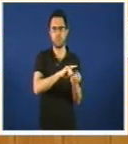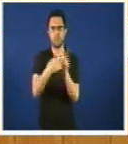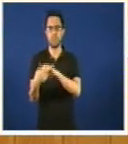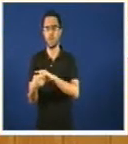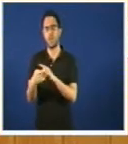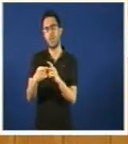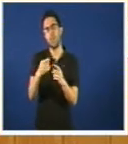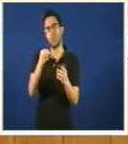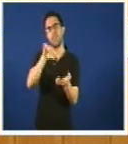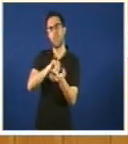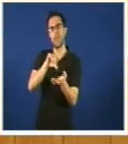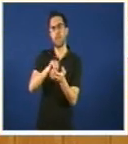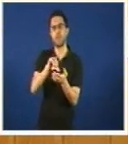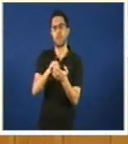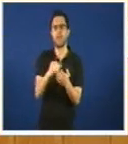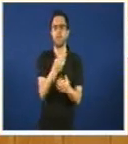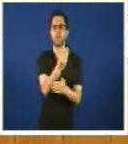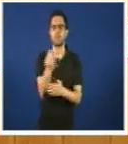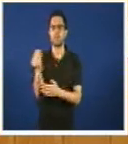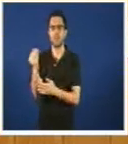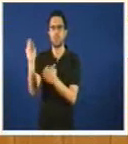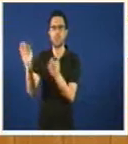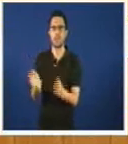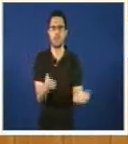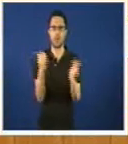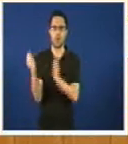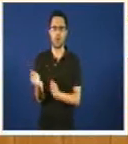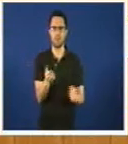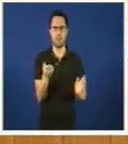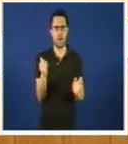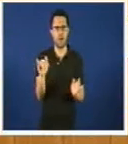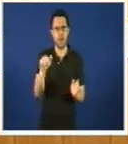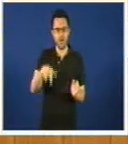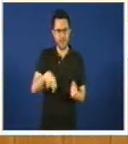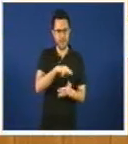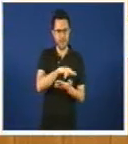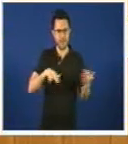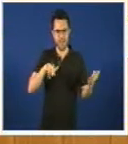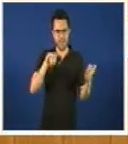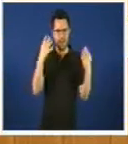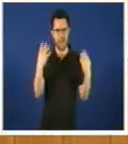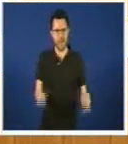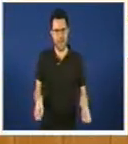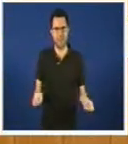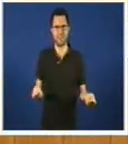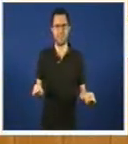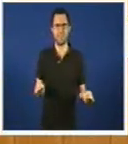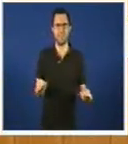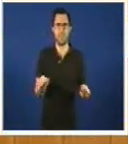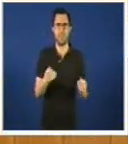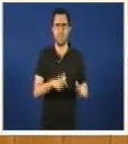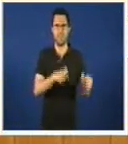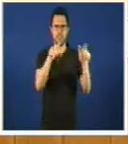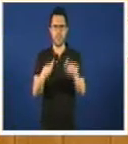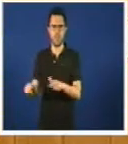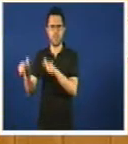un centro de exposicións temporais pero se para iso se hai unha multitude de edificios neste país que non hai nada que facer con eles que